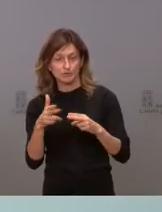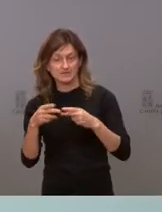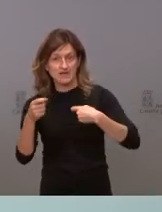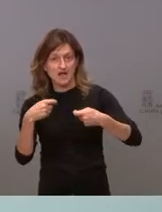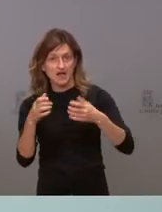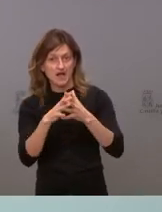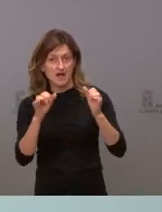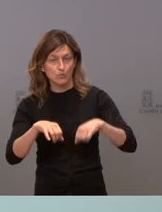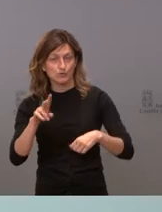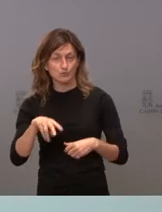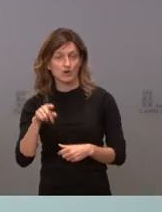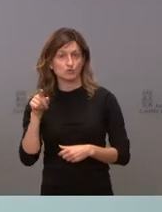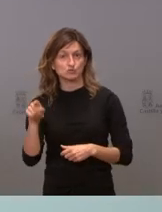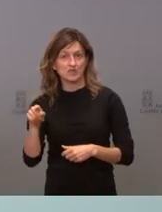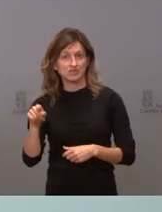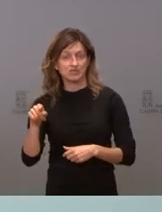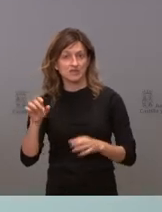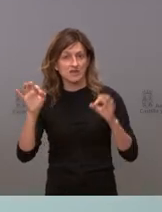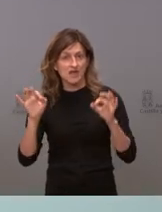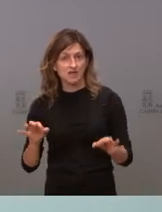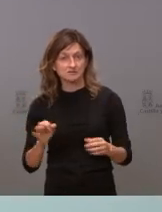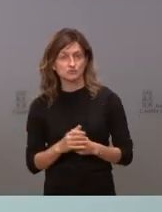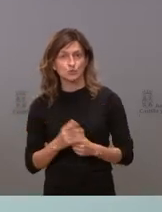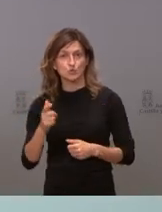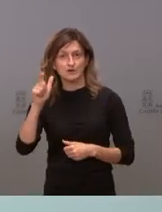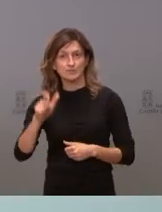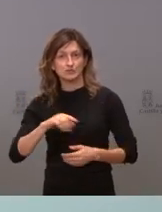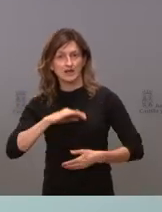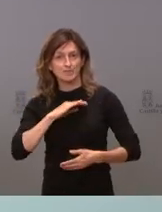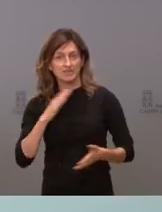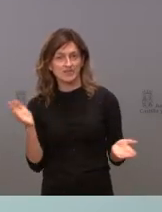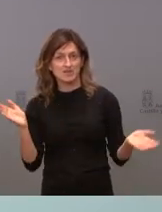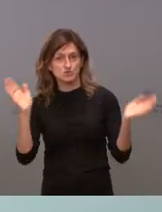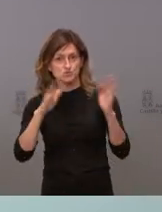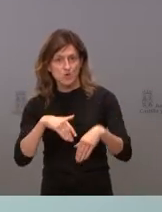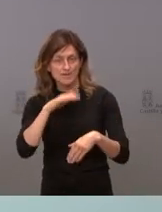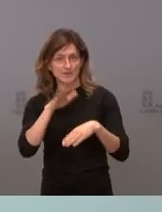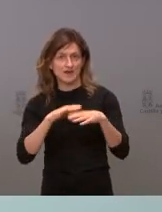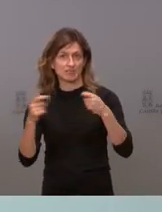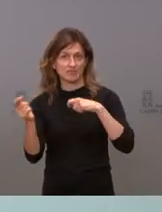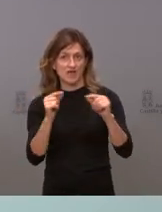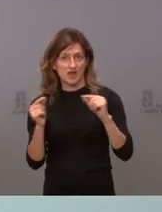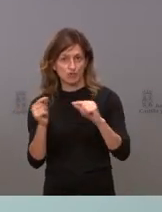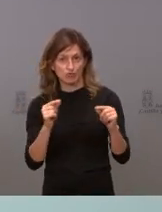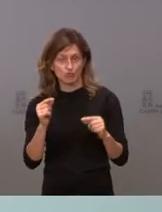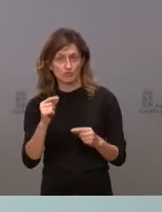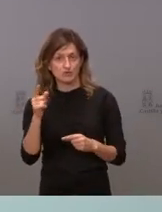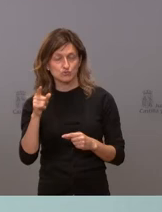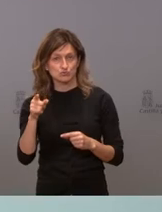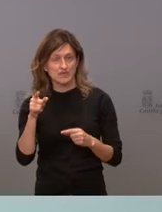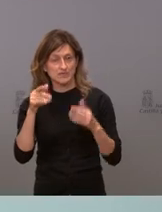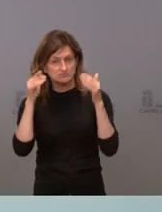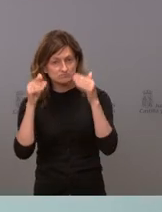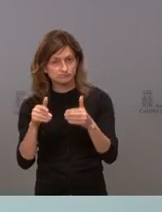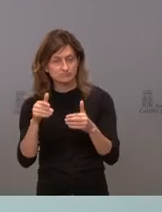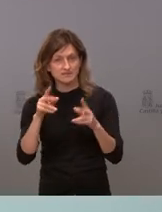usted lo que es, es una persona incapacitada para el diálogo y están presos, presos de la política